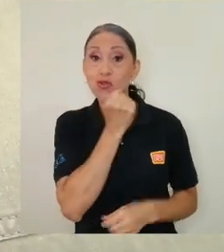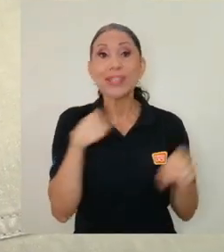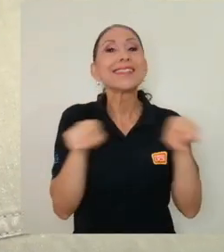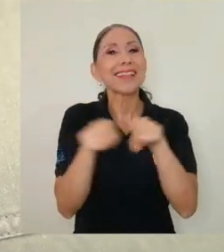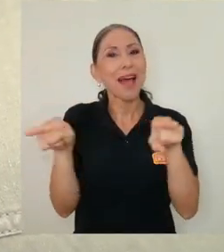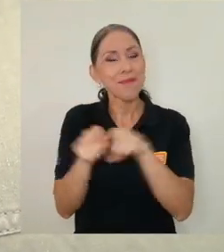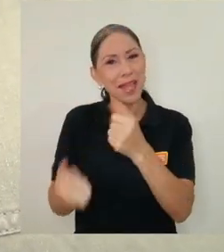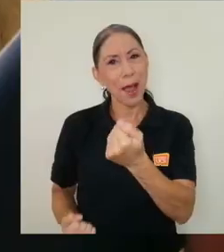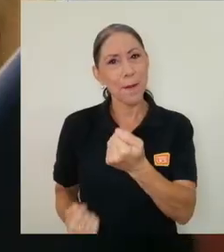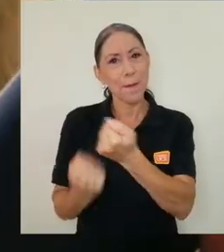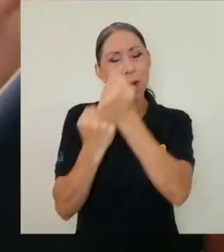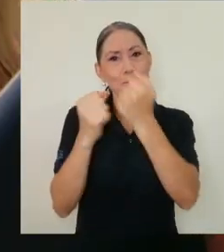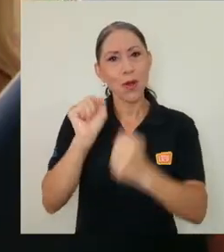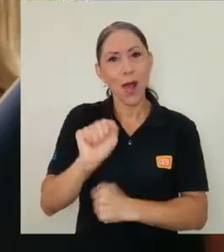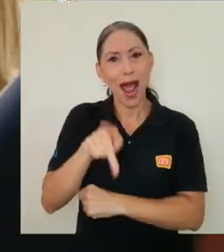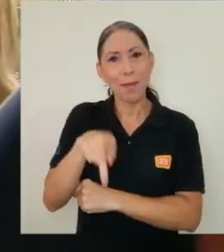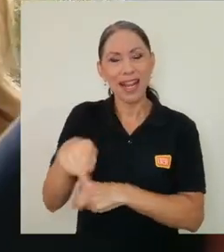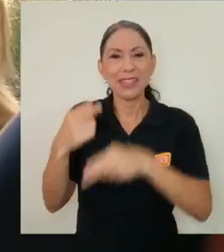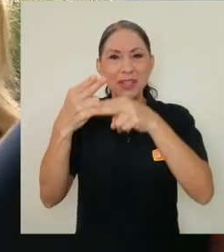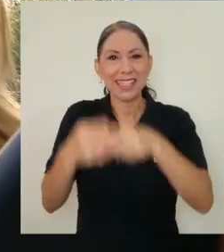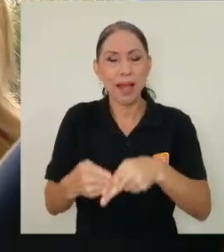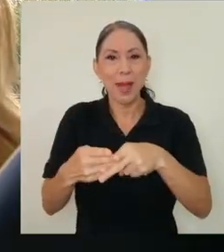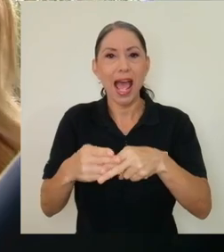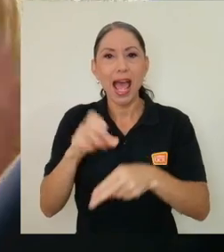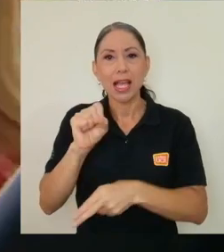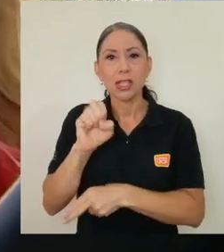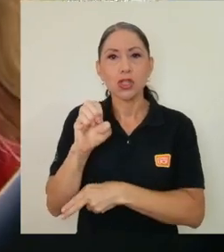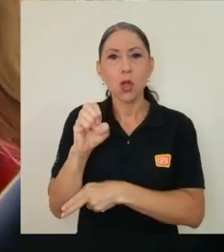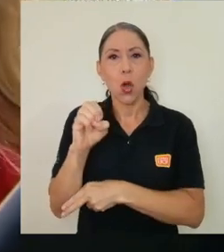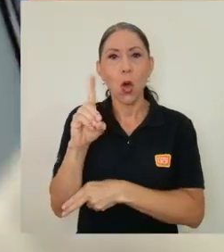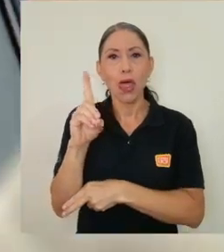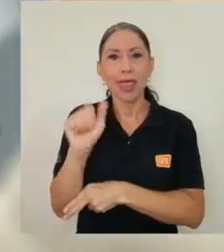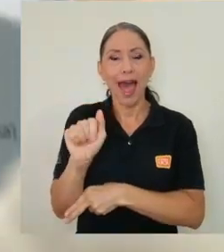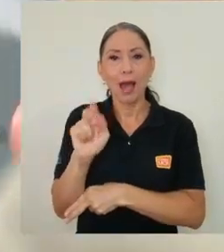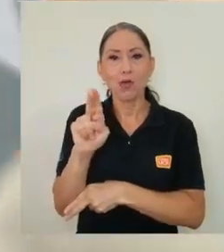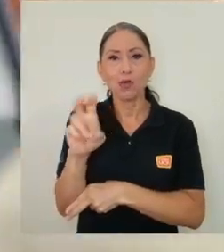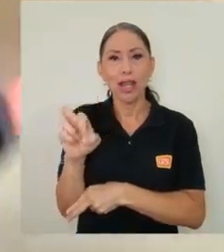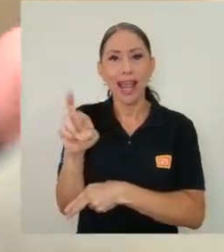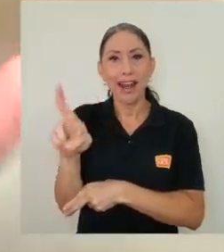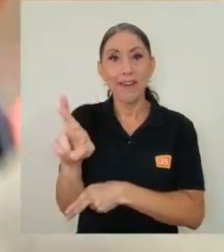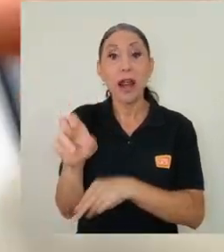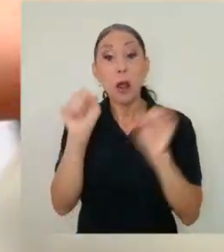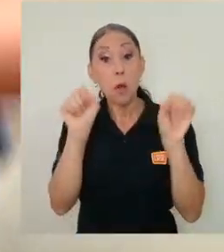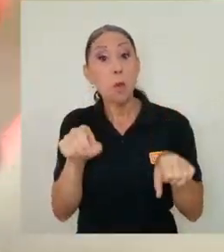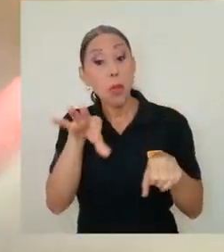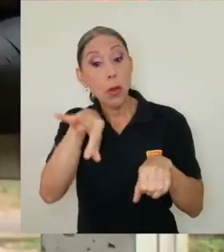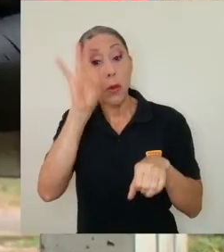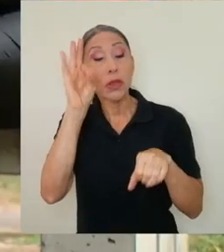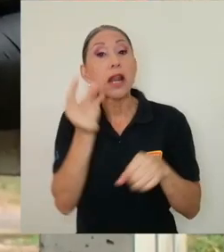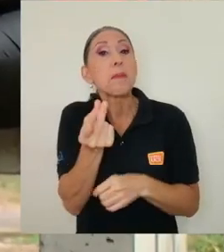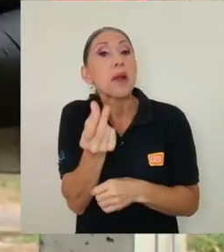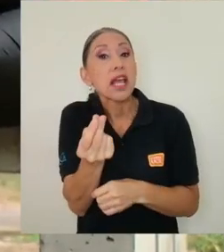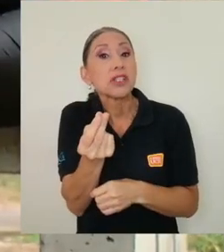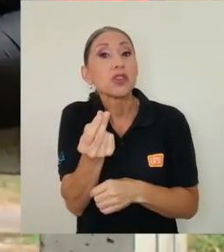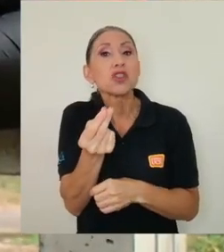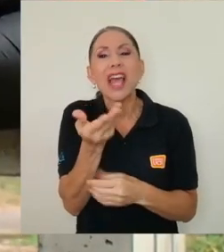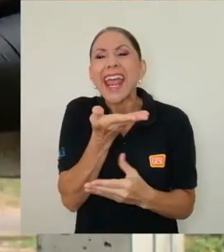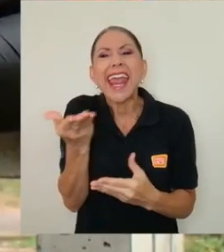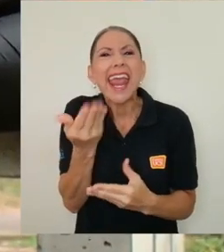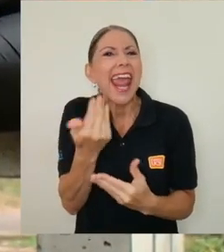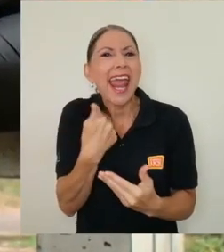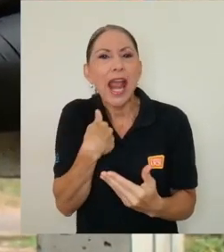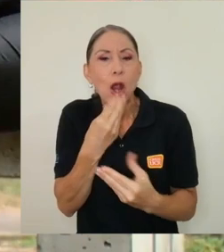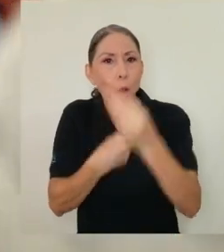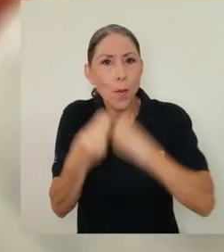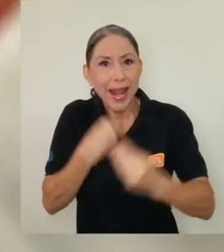contarán con el apoyo de la aplicación Soda UCR, en donde se podrá consultar los precios, el menú del día y los